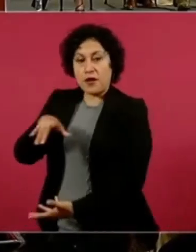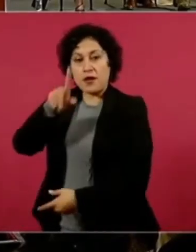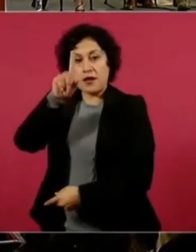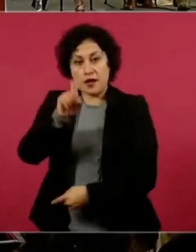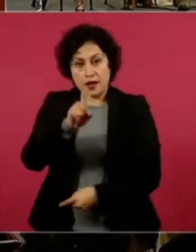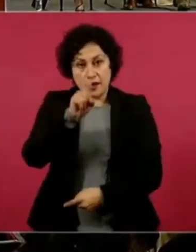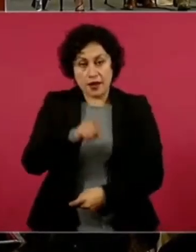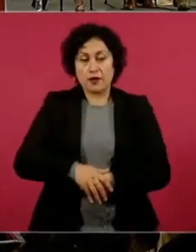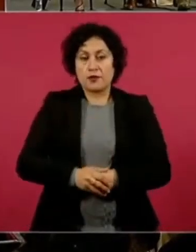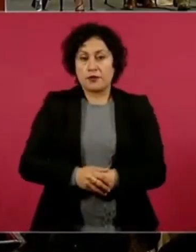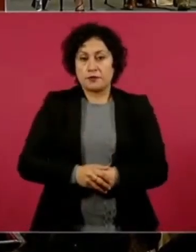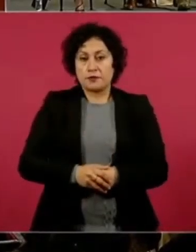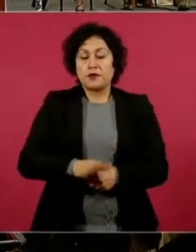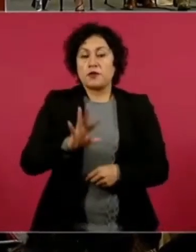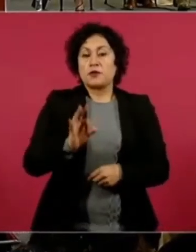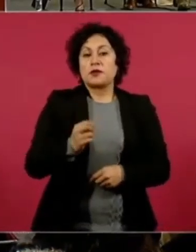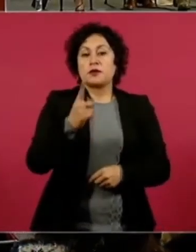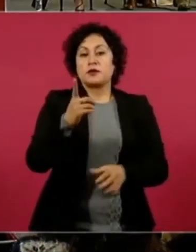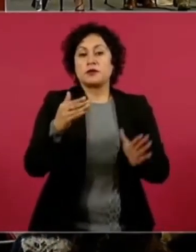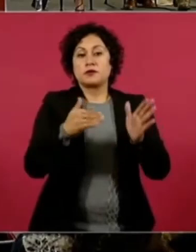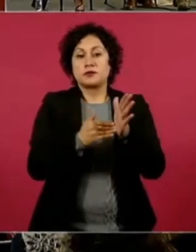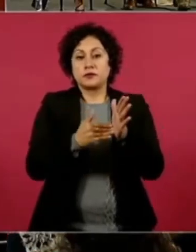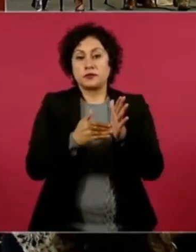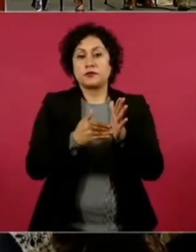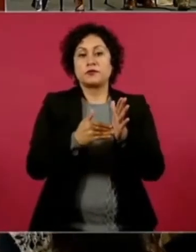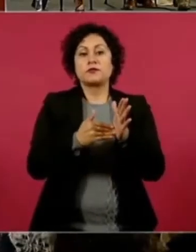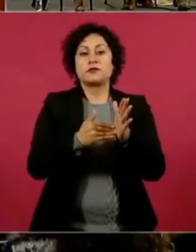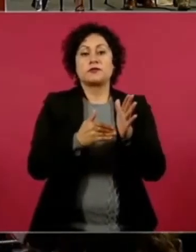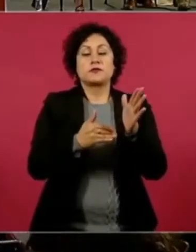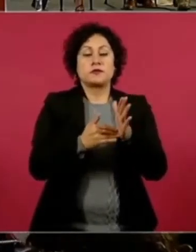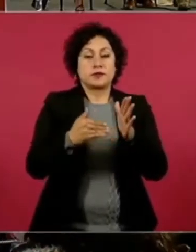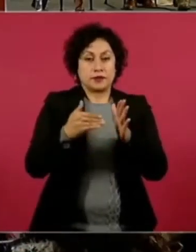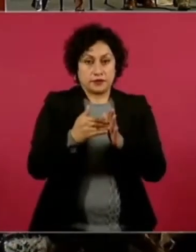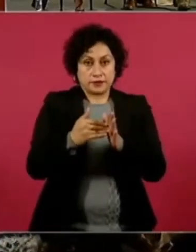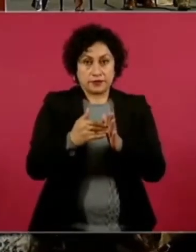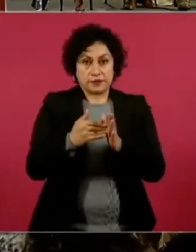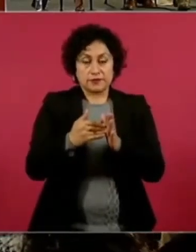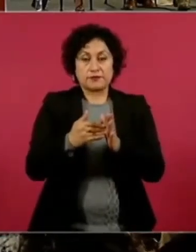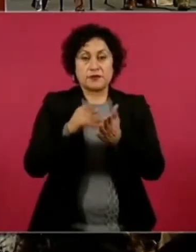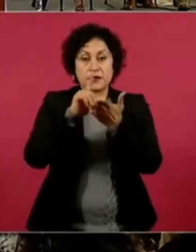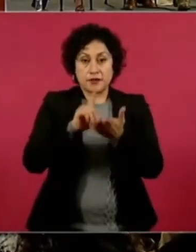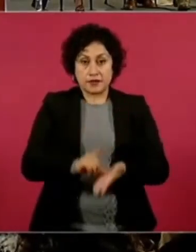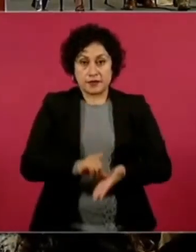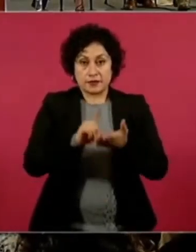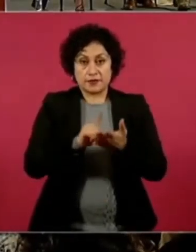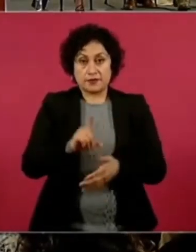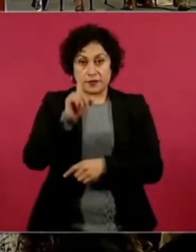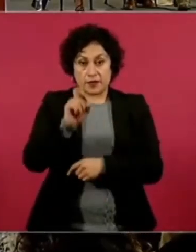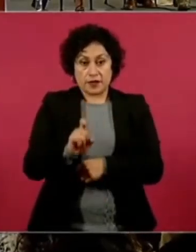41 millones 411 mil litros de agua. No tienen más,